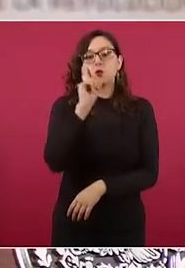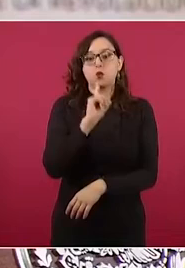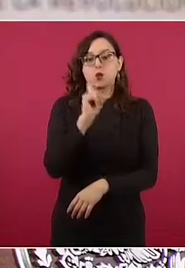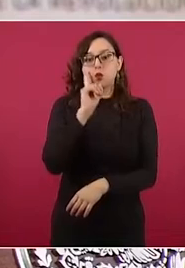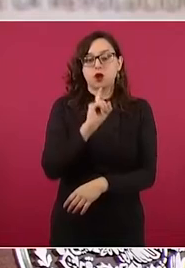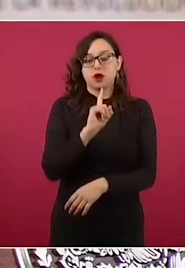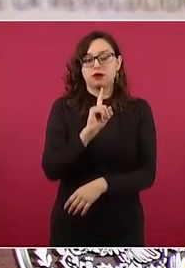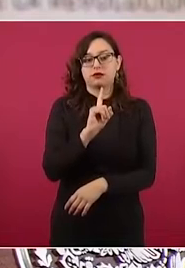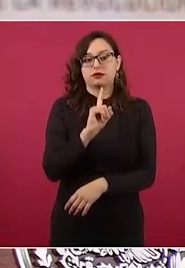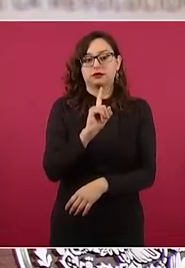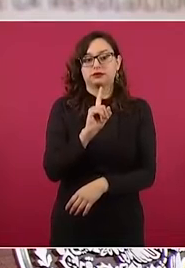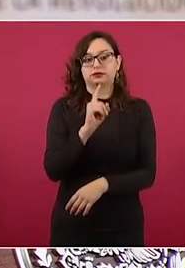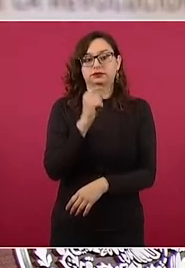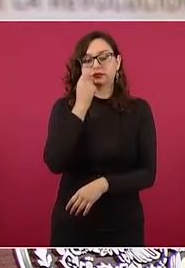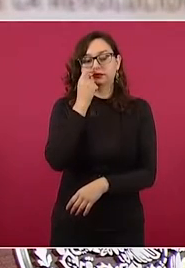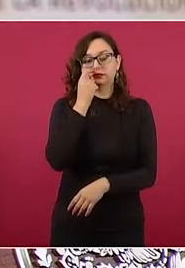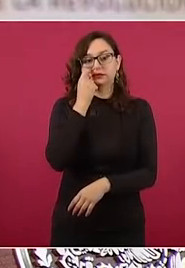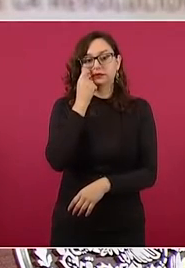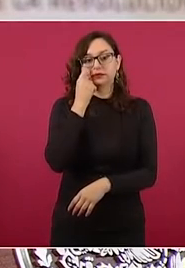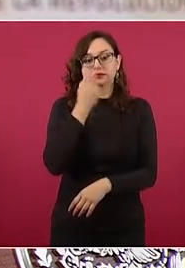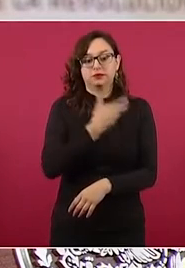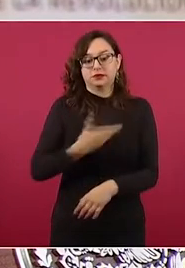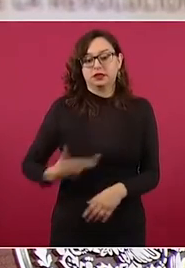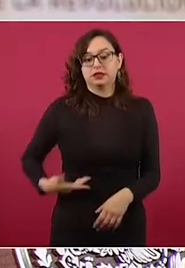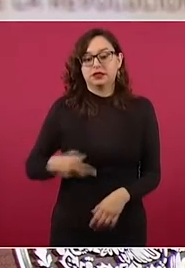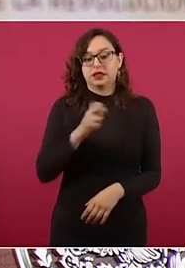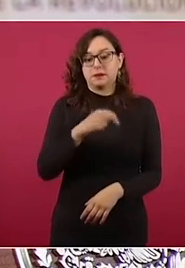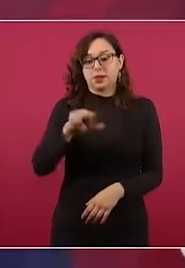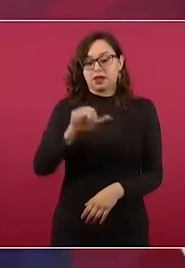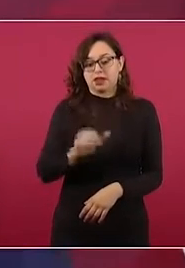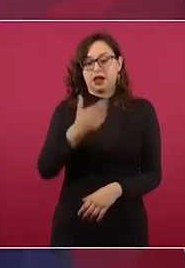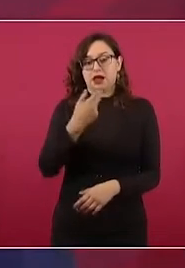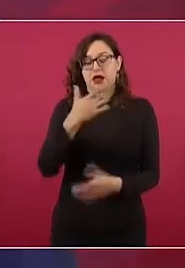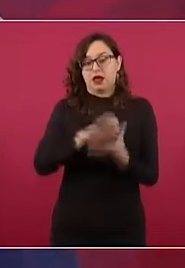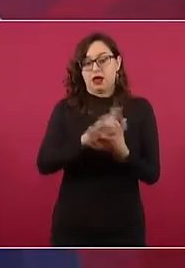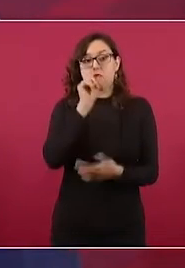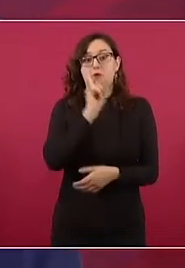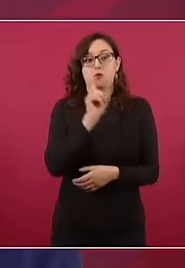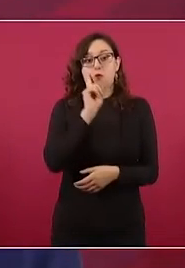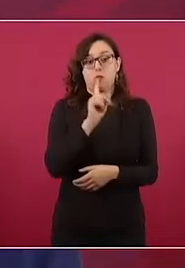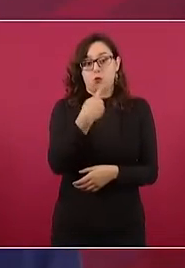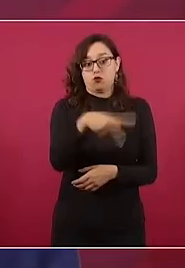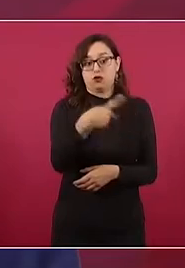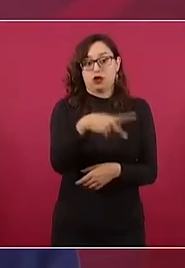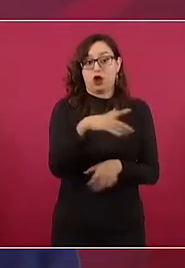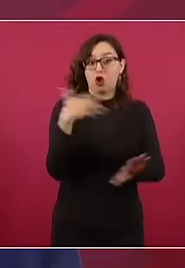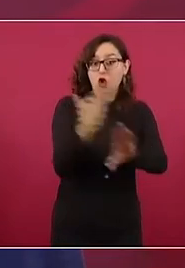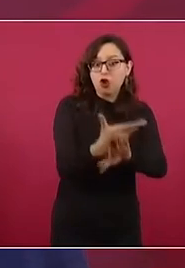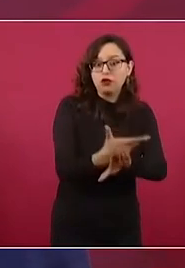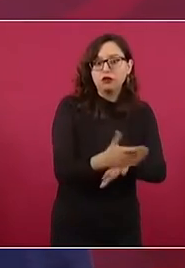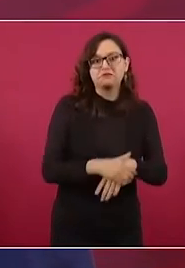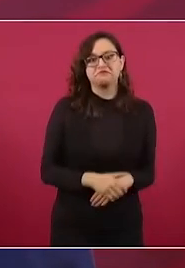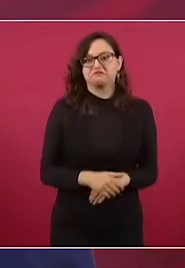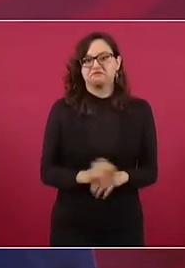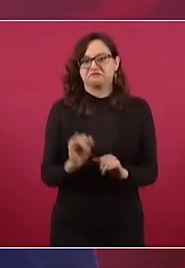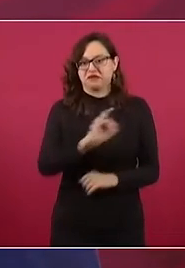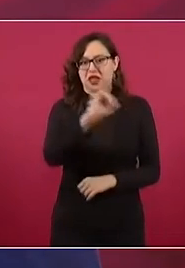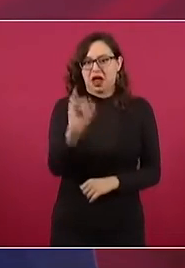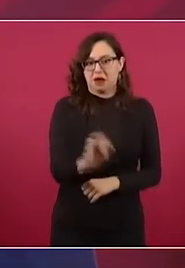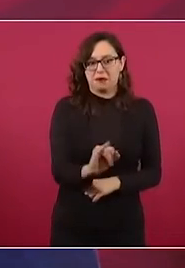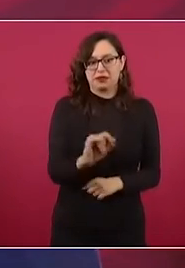presidente Peña, como no lo he hecho de la que fue